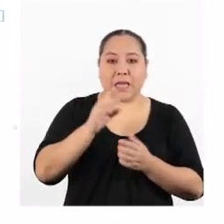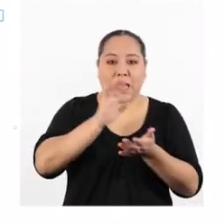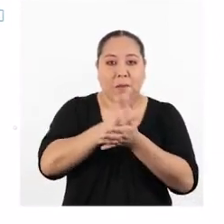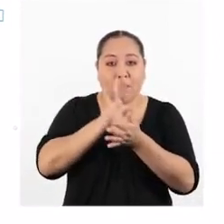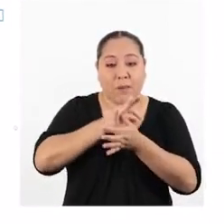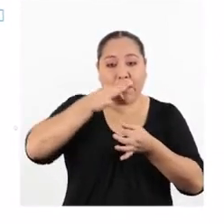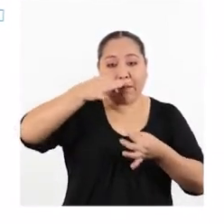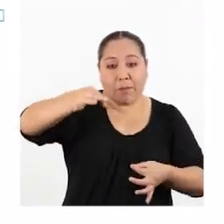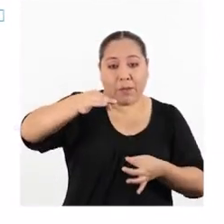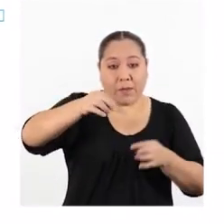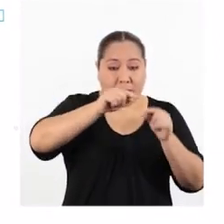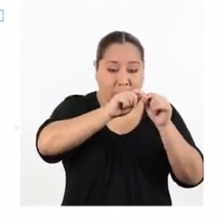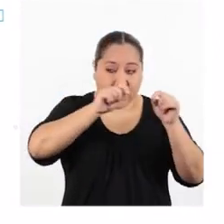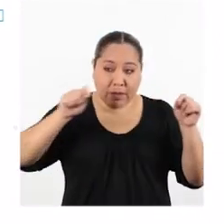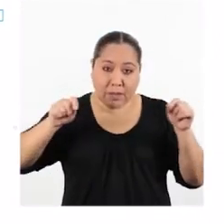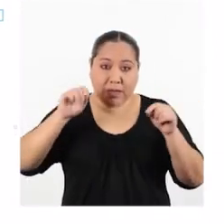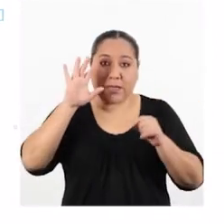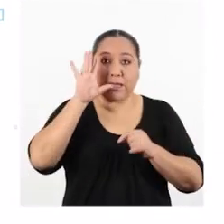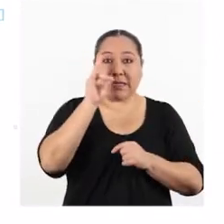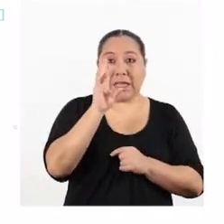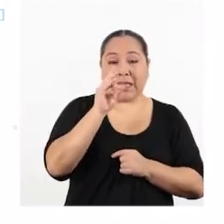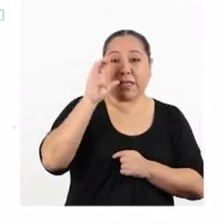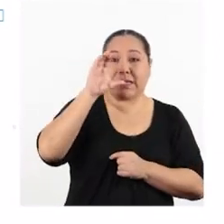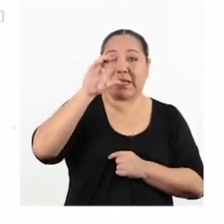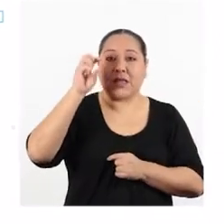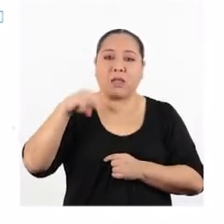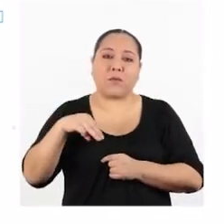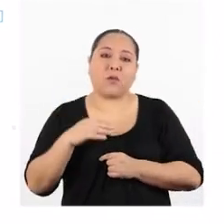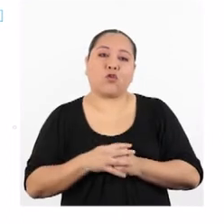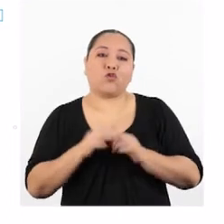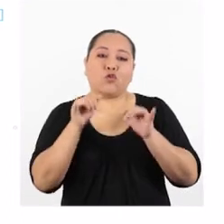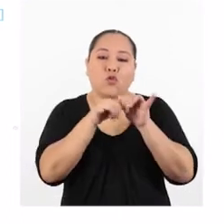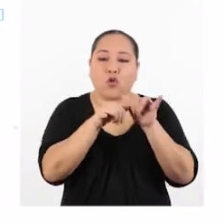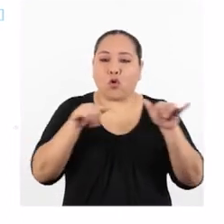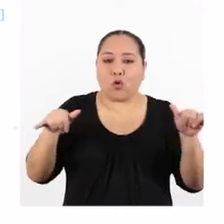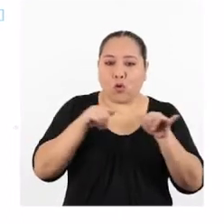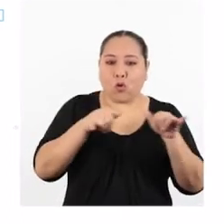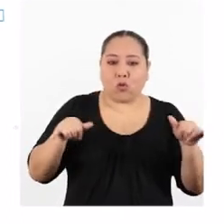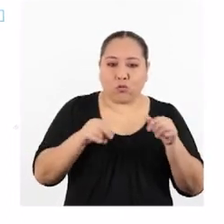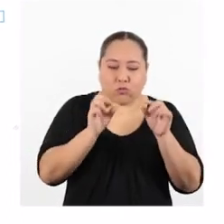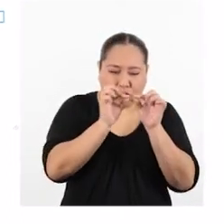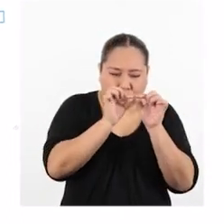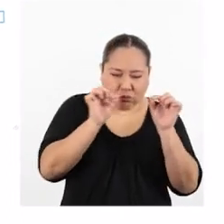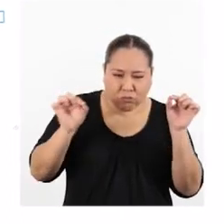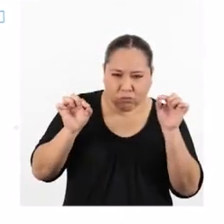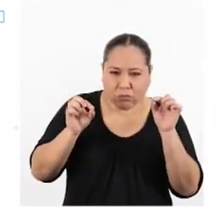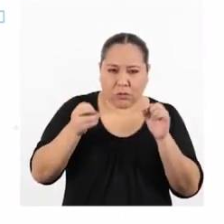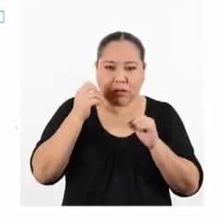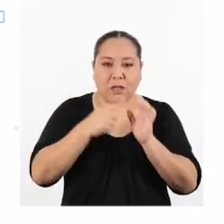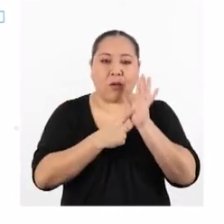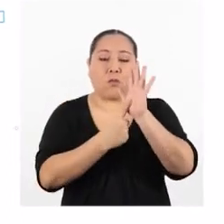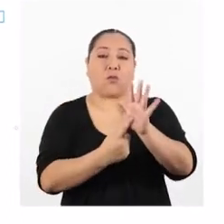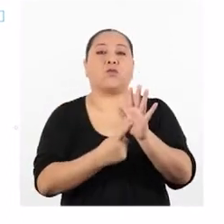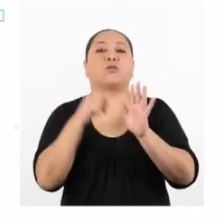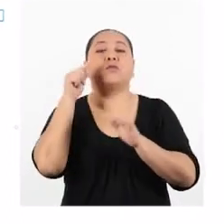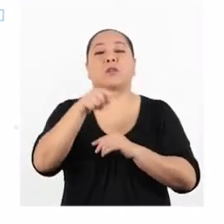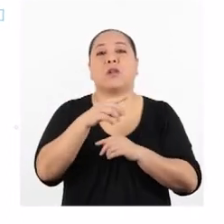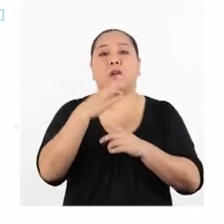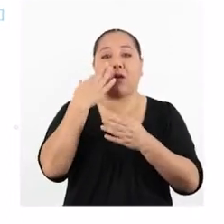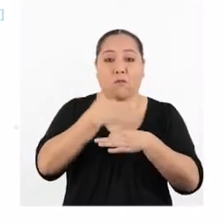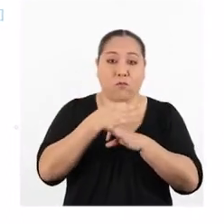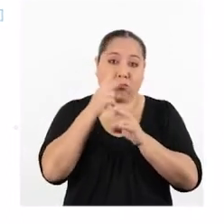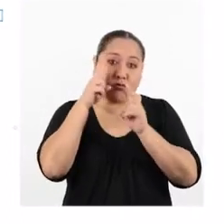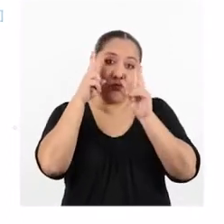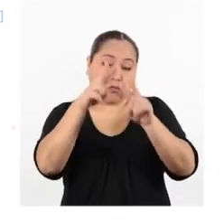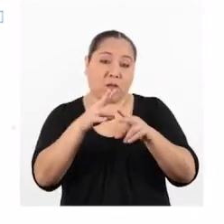amarillo que ven allí mide siete centímetros, su longitud medida con la regla se debe expresar de la forma que ven allí.